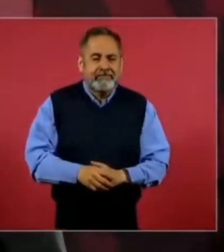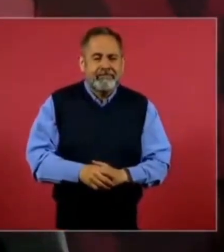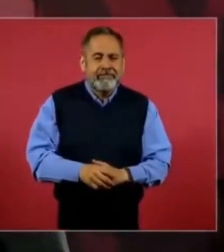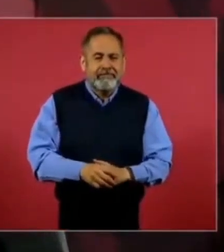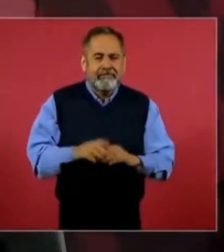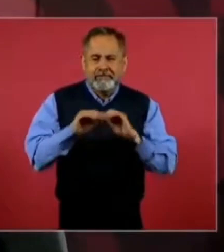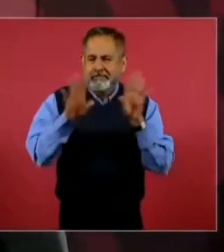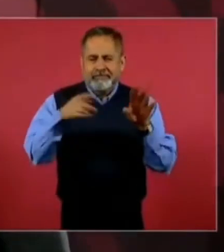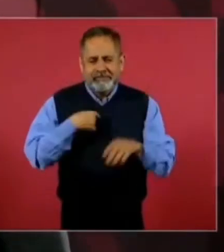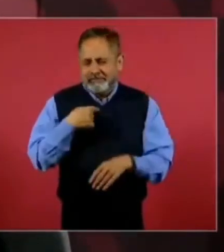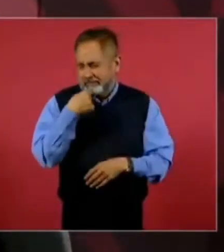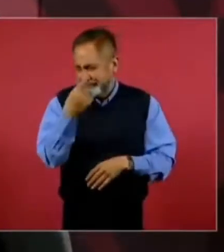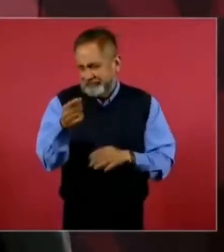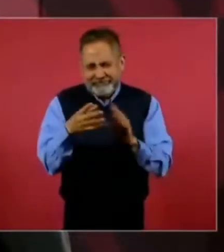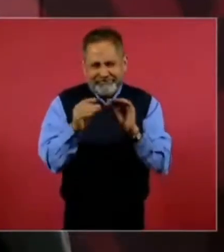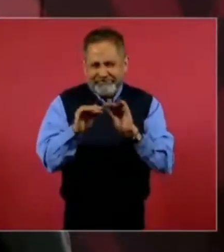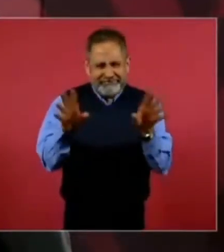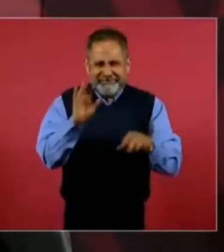que estoy diciendo.